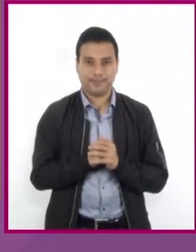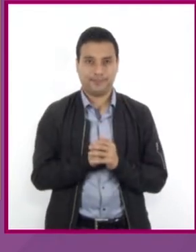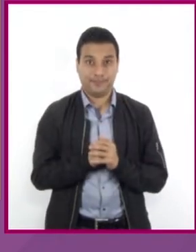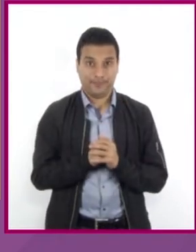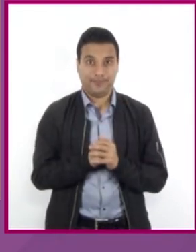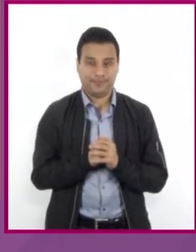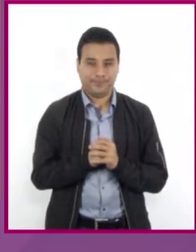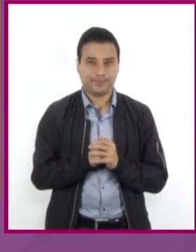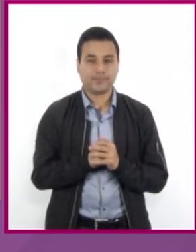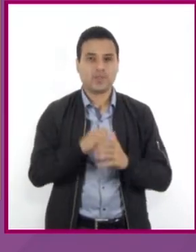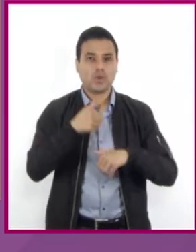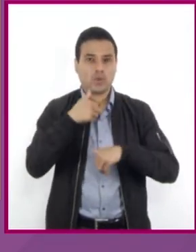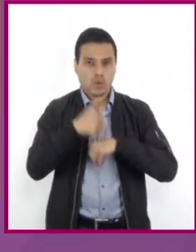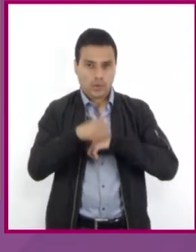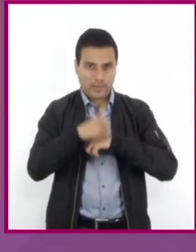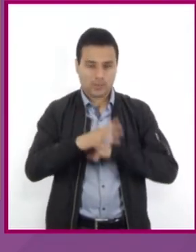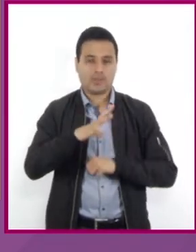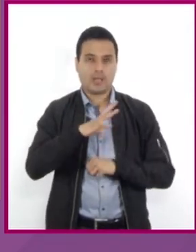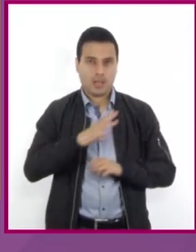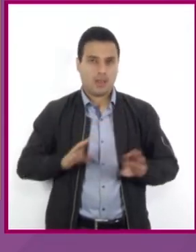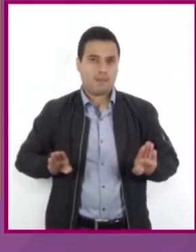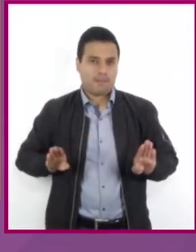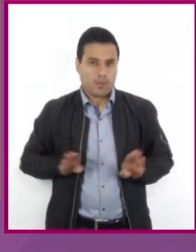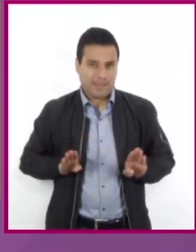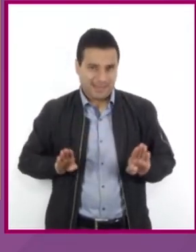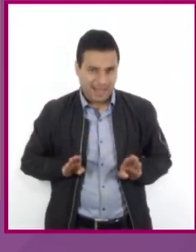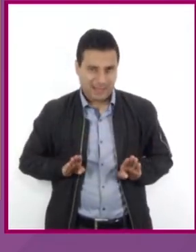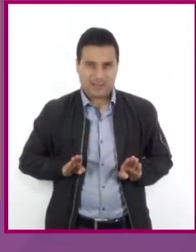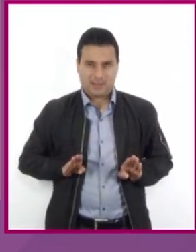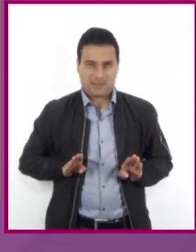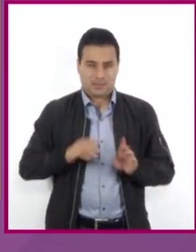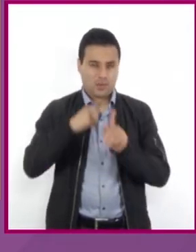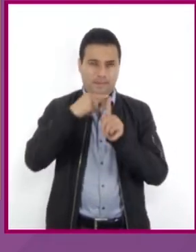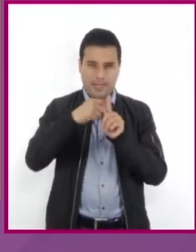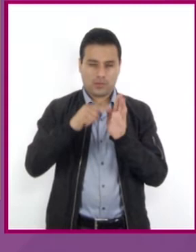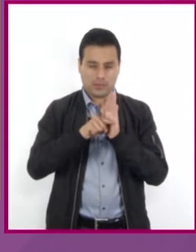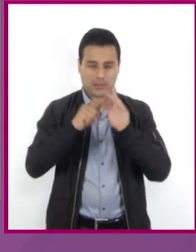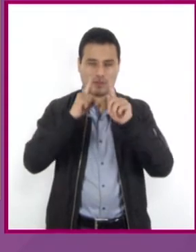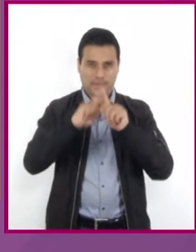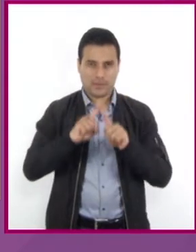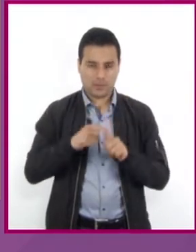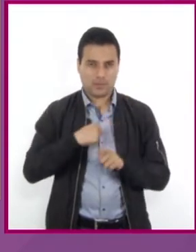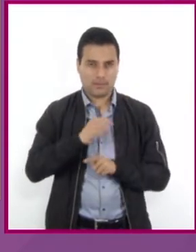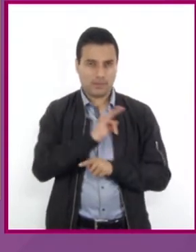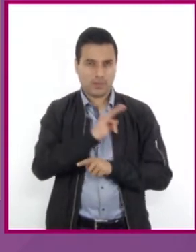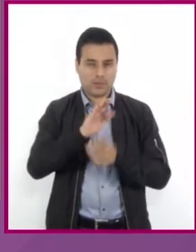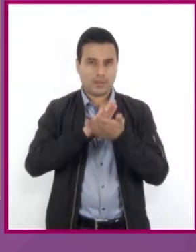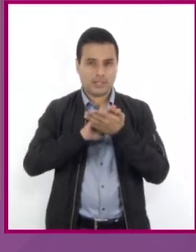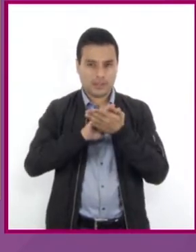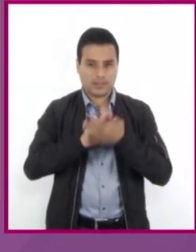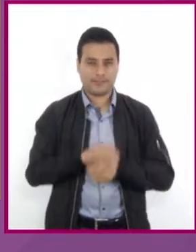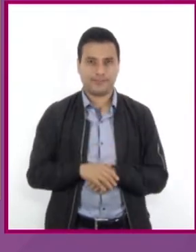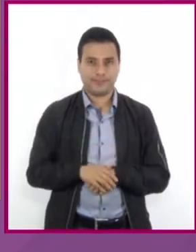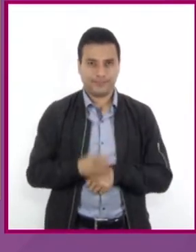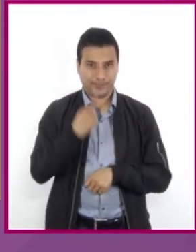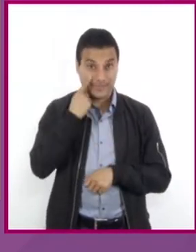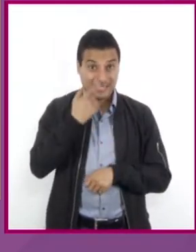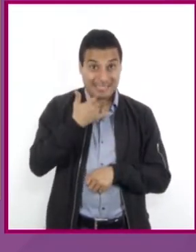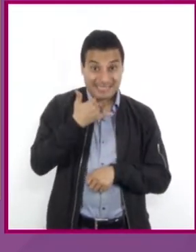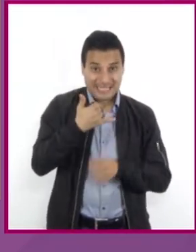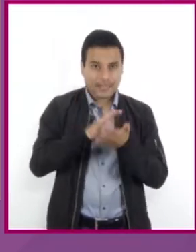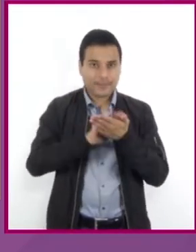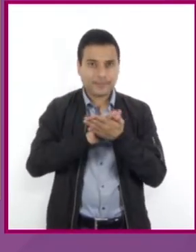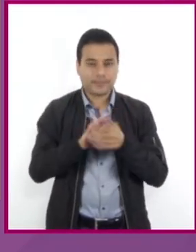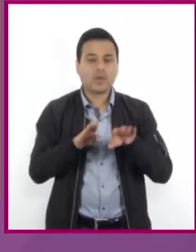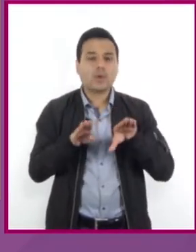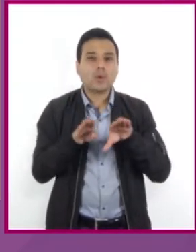propiedades de los números y las operaciones. Entonces, podemos cancelar a Y en el primer miembro de la igualdad al